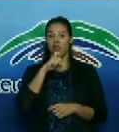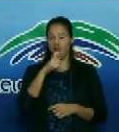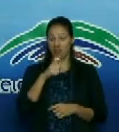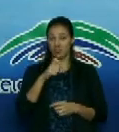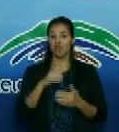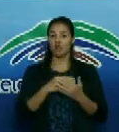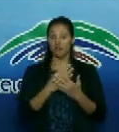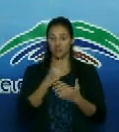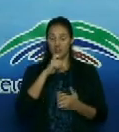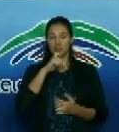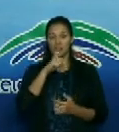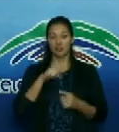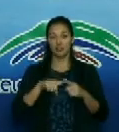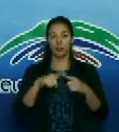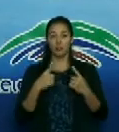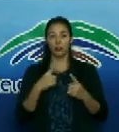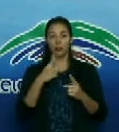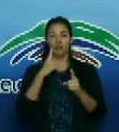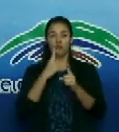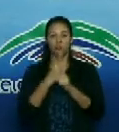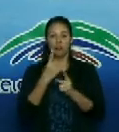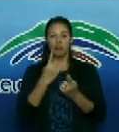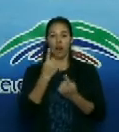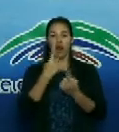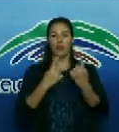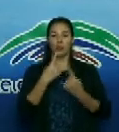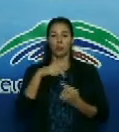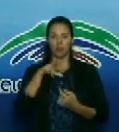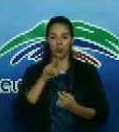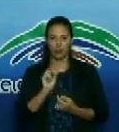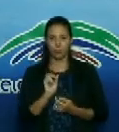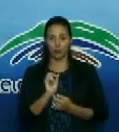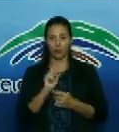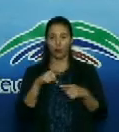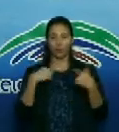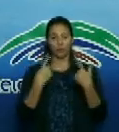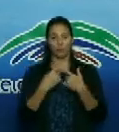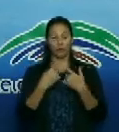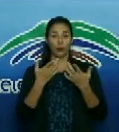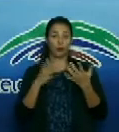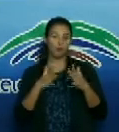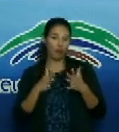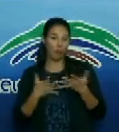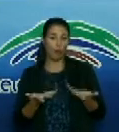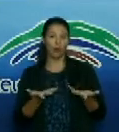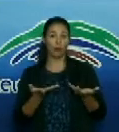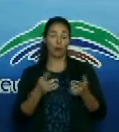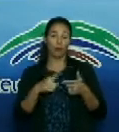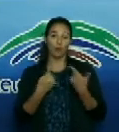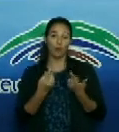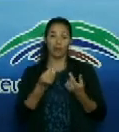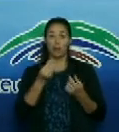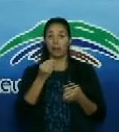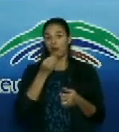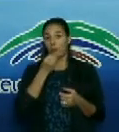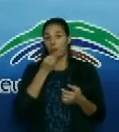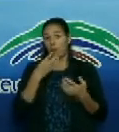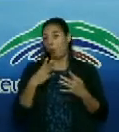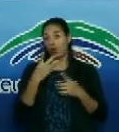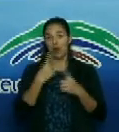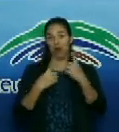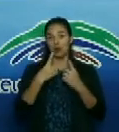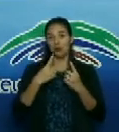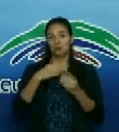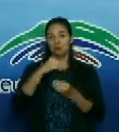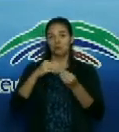difícil porque nos enfrentábamos a algo nuevo teníamos el temor de lo que podía suceder en el transcurso de los días